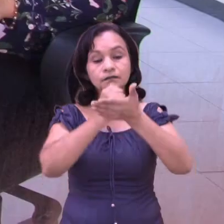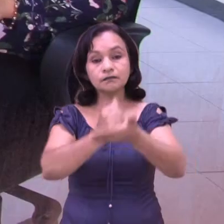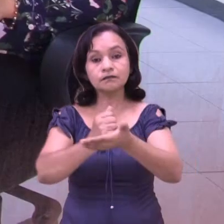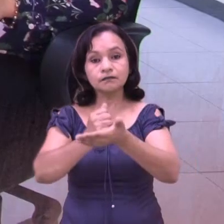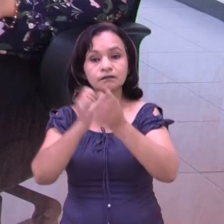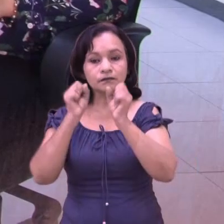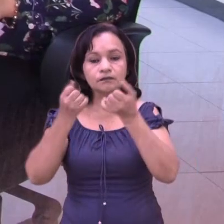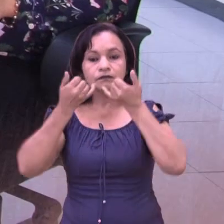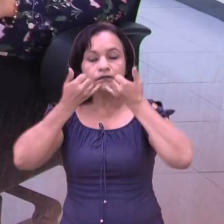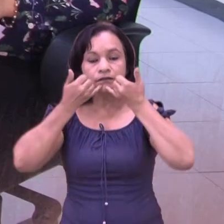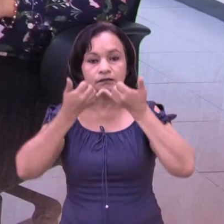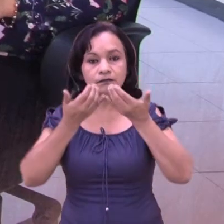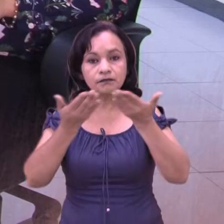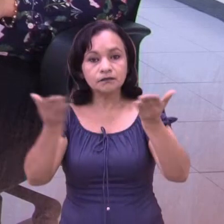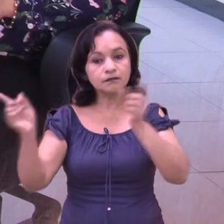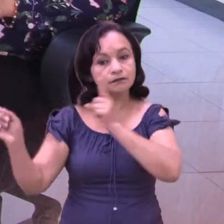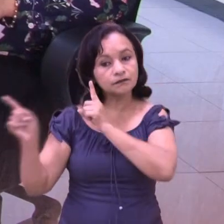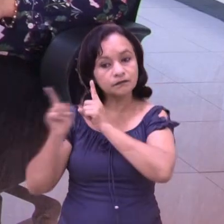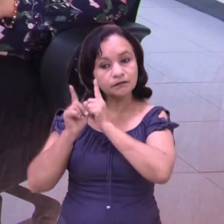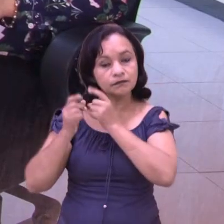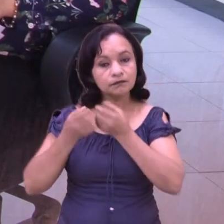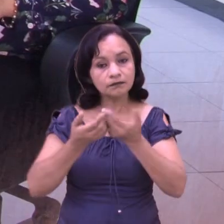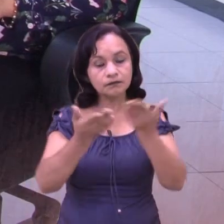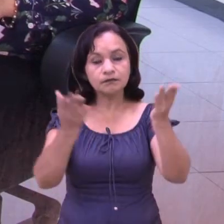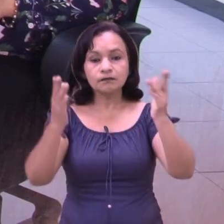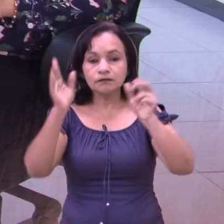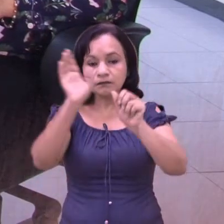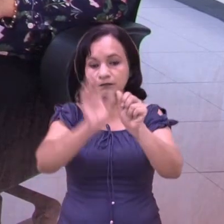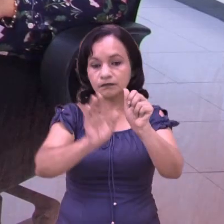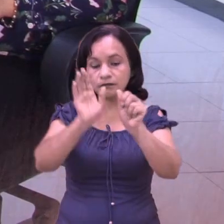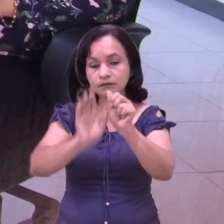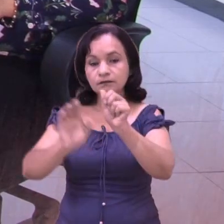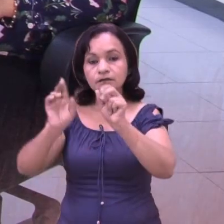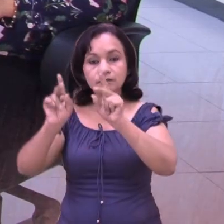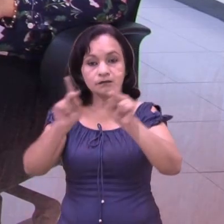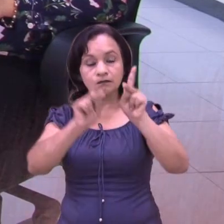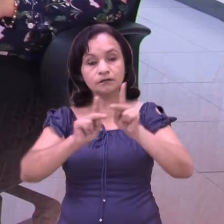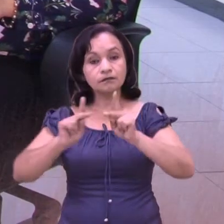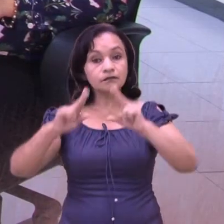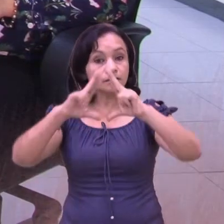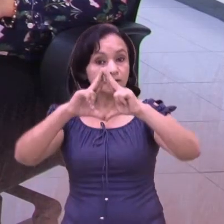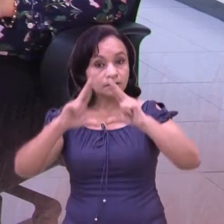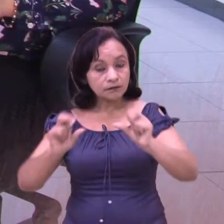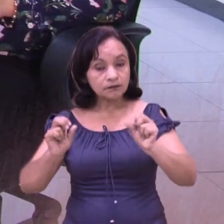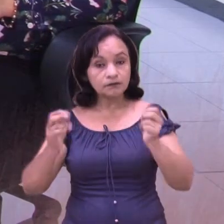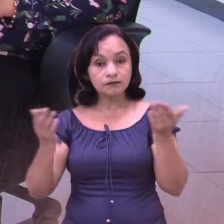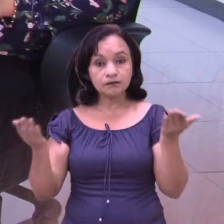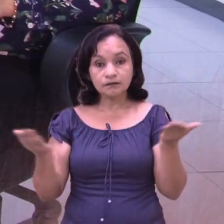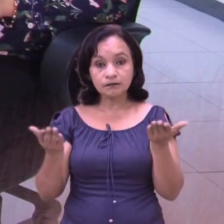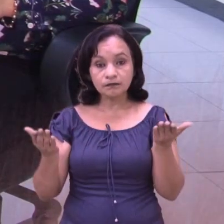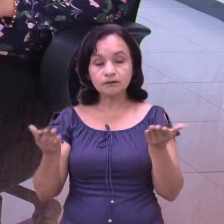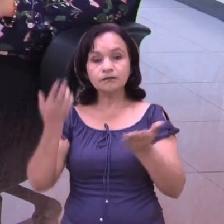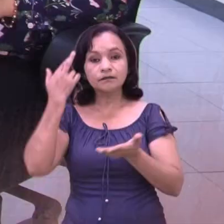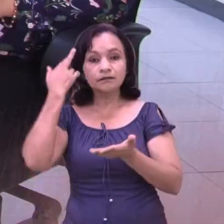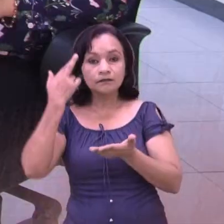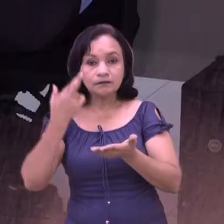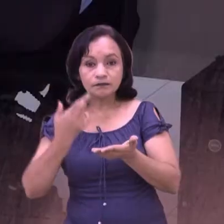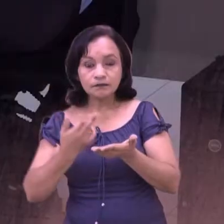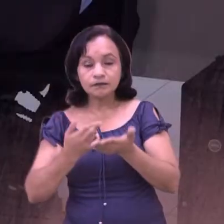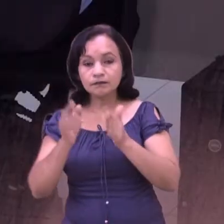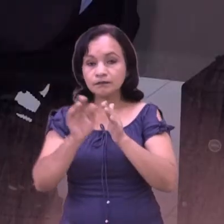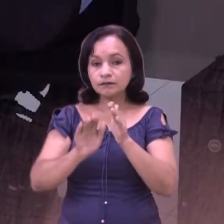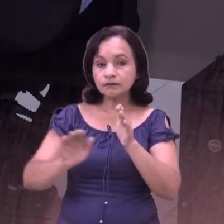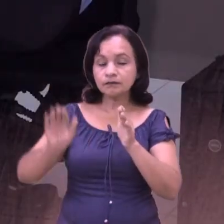deben permitir a la hora de una crisis poder estar en contacto con todo y cada uno de los cuatro puntos cardinales del país e incluso